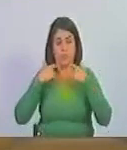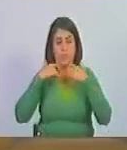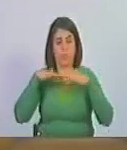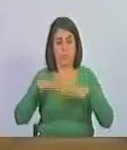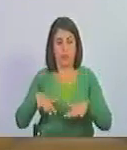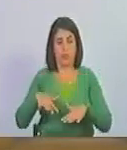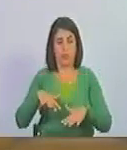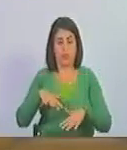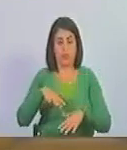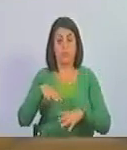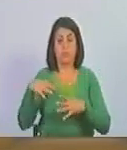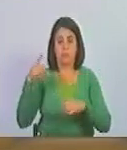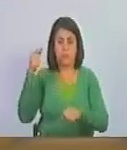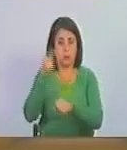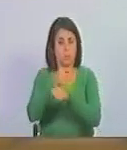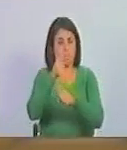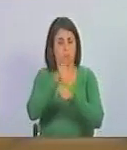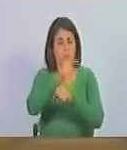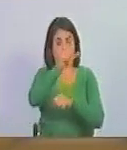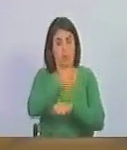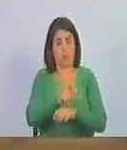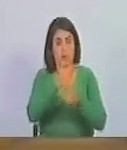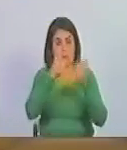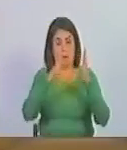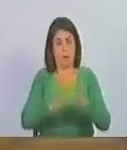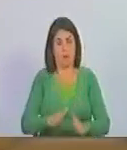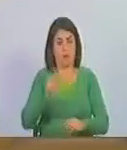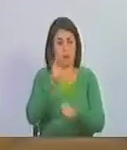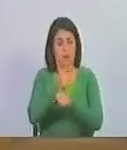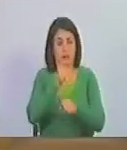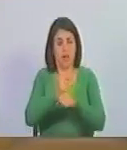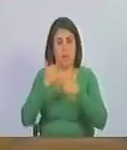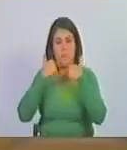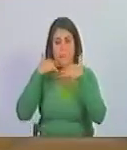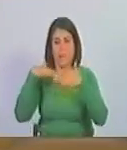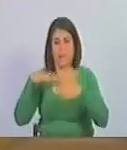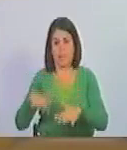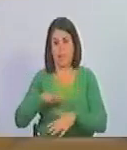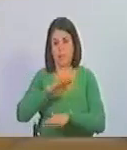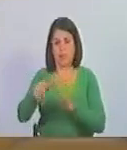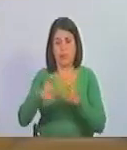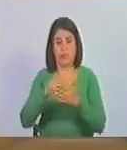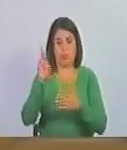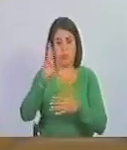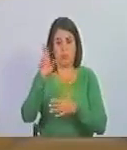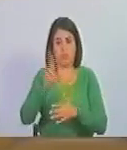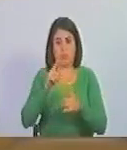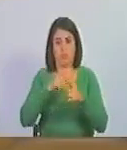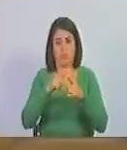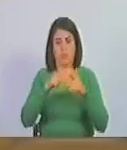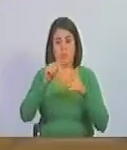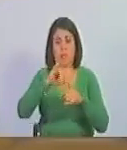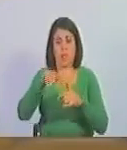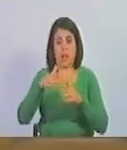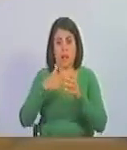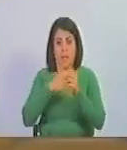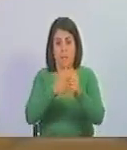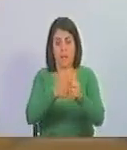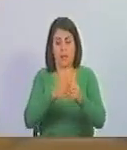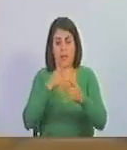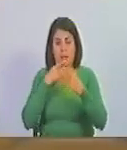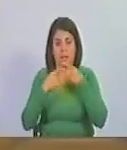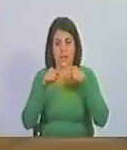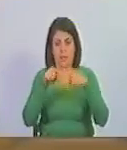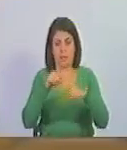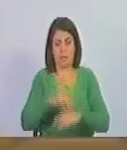Sus generales lo acusaban como el que ocasionó las pérdidas de esas dos repúblicas. Y allá en Jamaica decía,